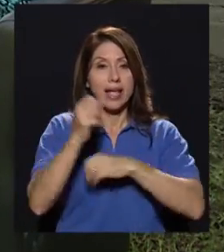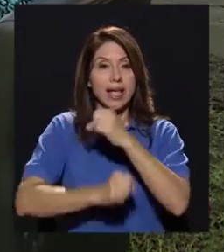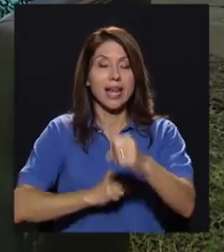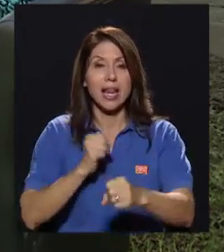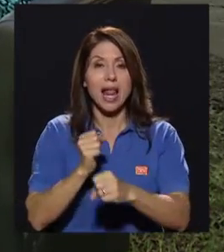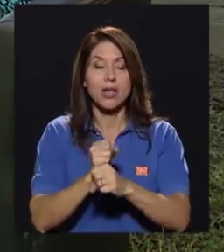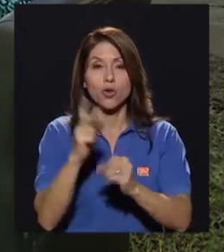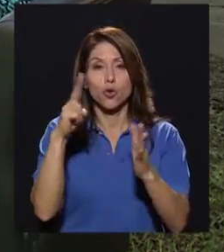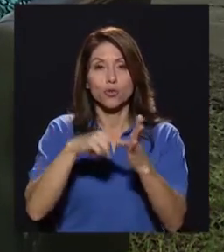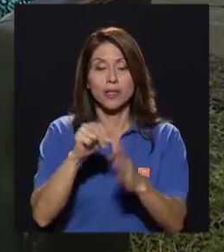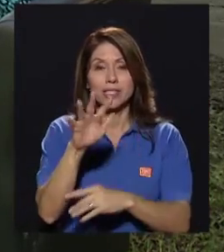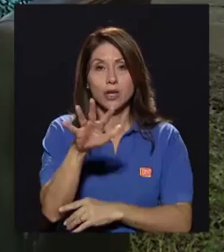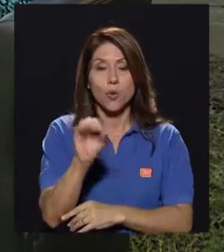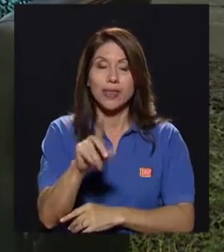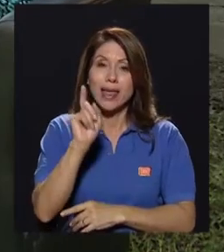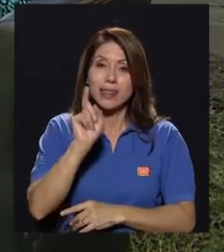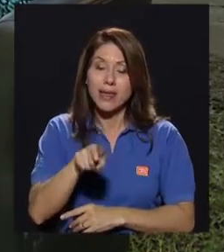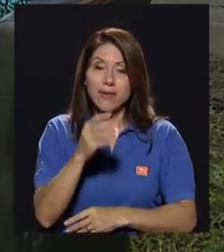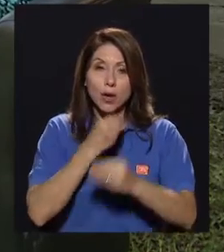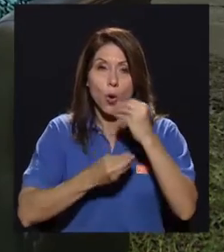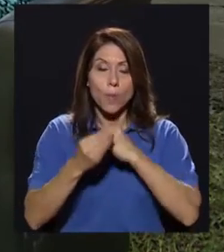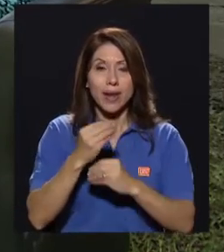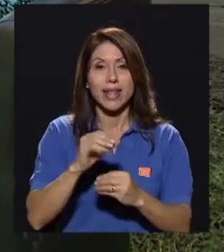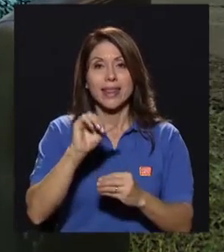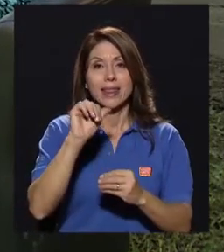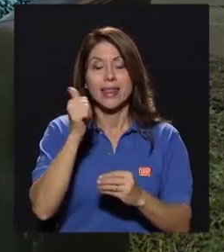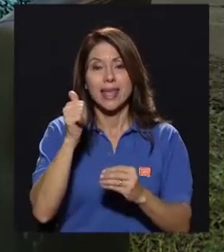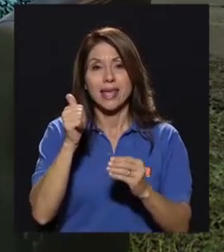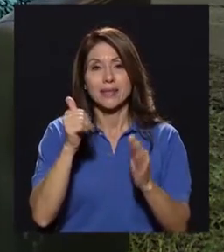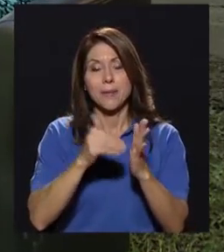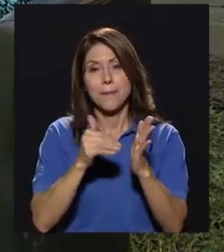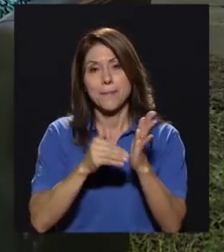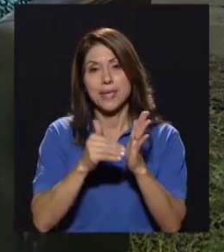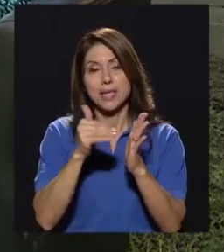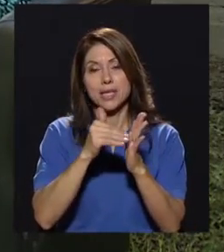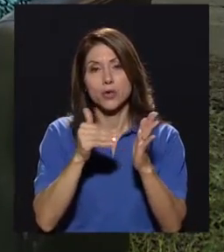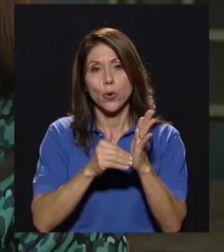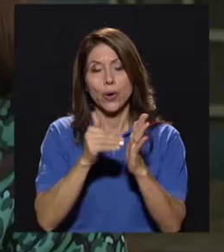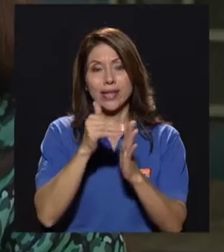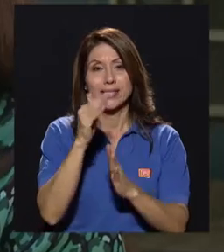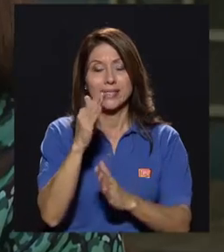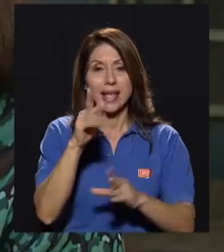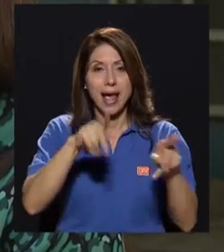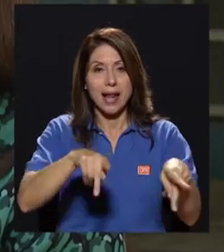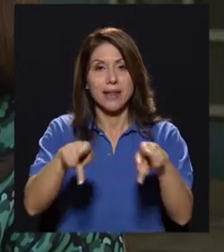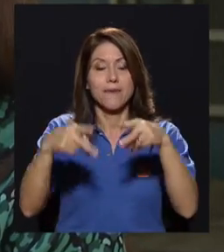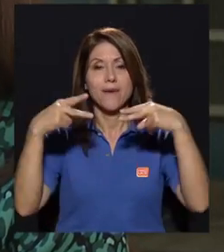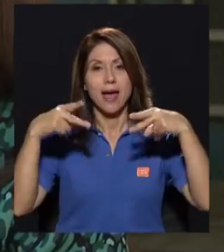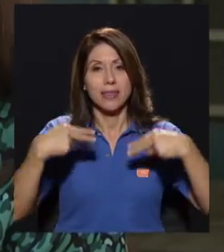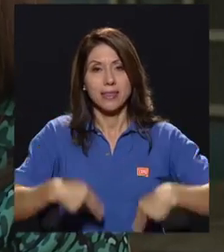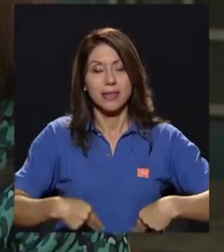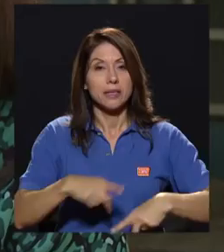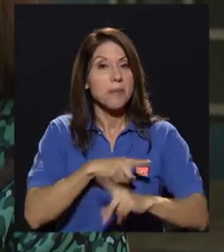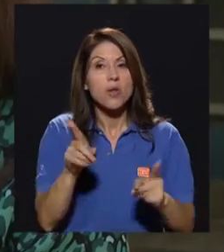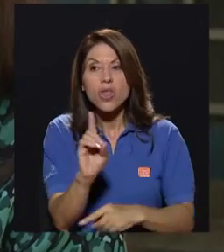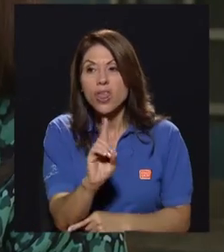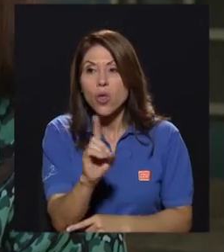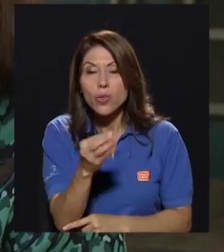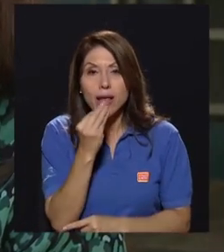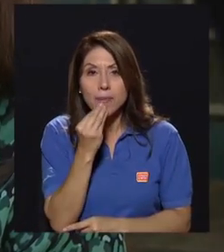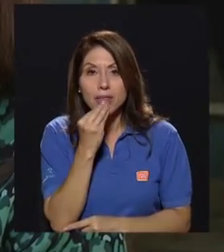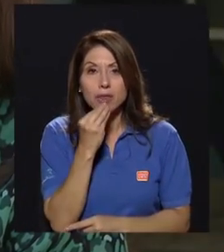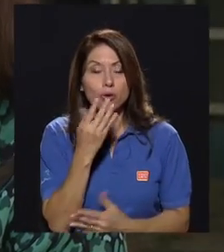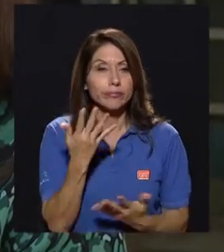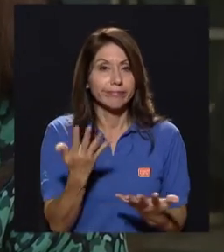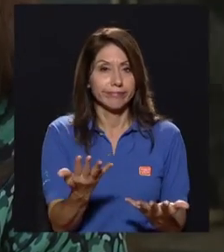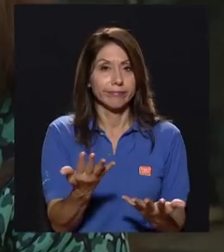alimentar a 10 billones de habitantes en el mundo y nuestras fuentes de alimentos son reducidas, son limitadas. Entonces encontrar fuentes alternativas